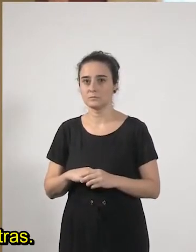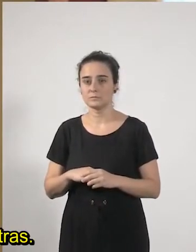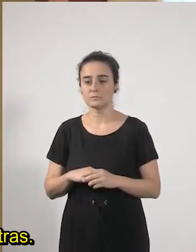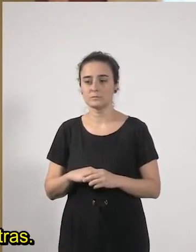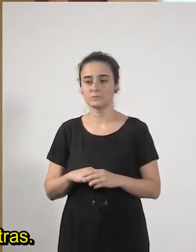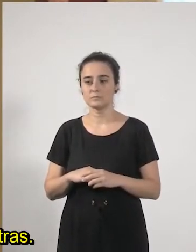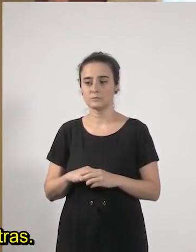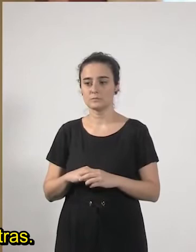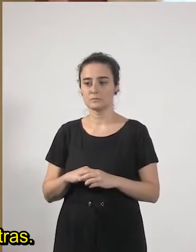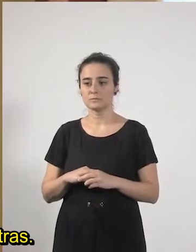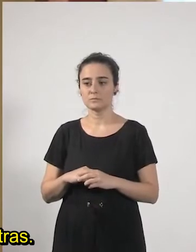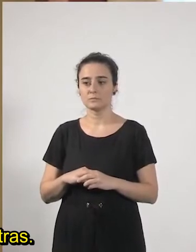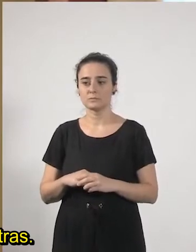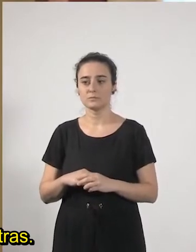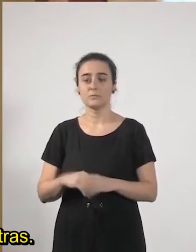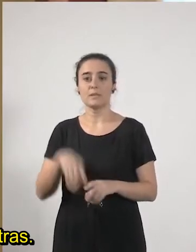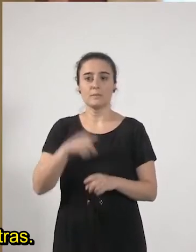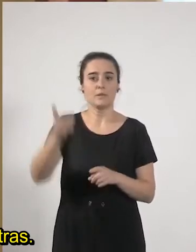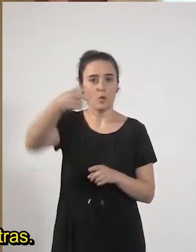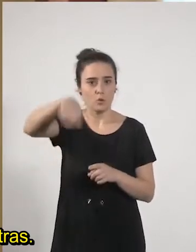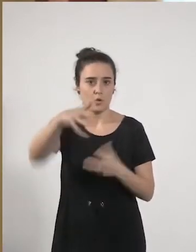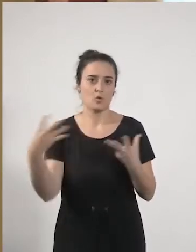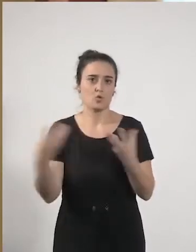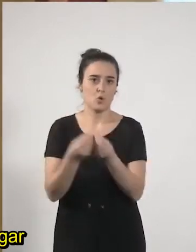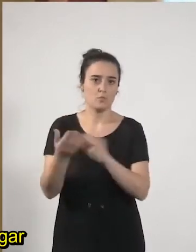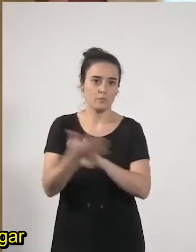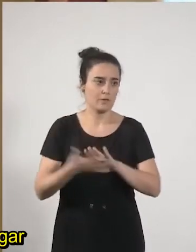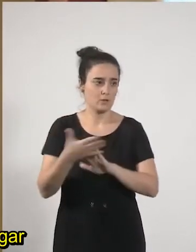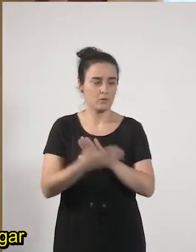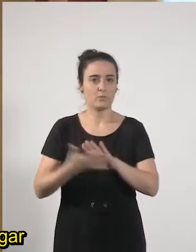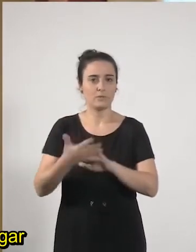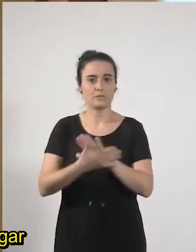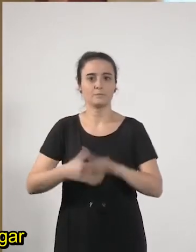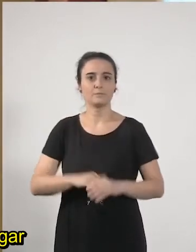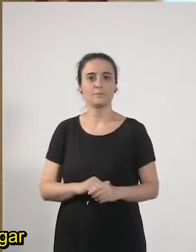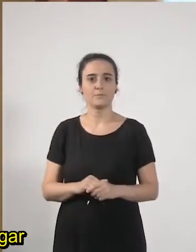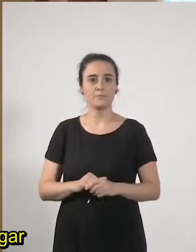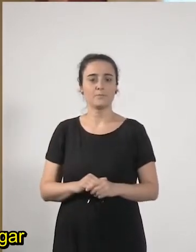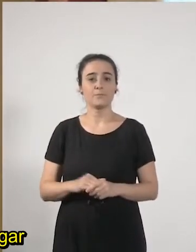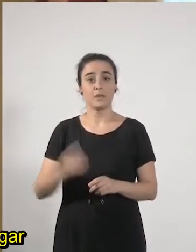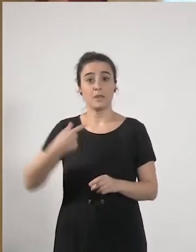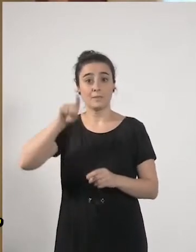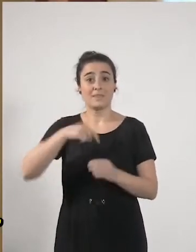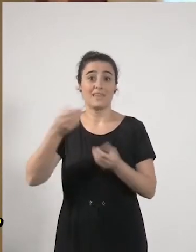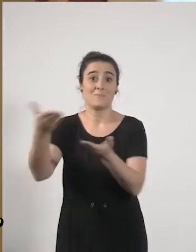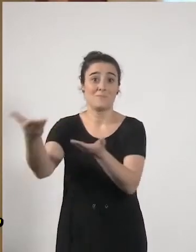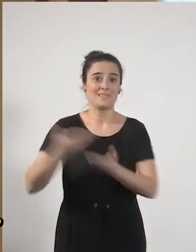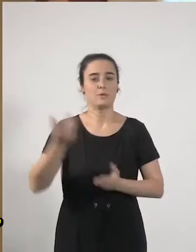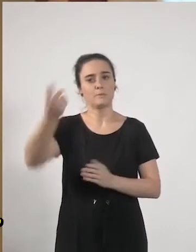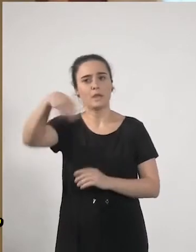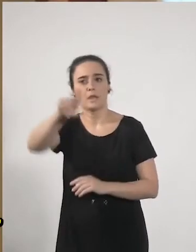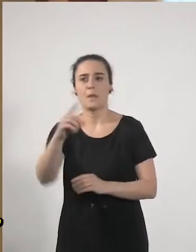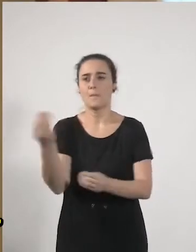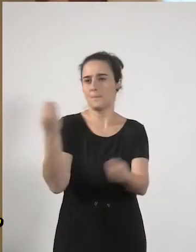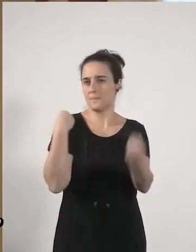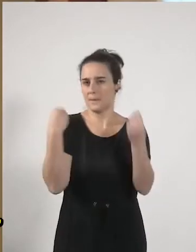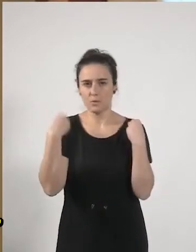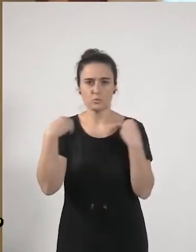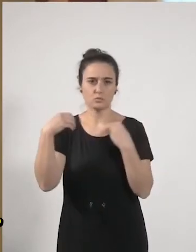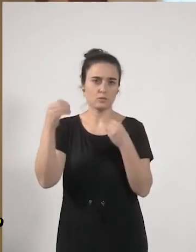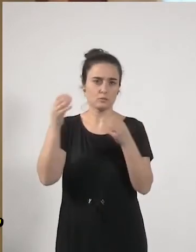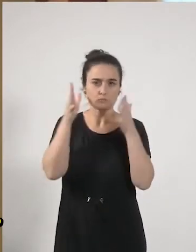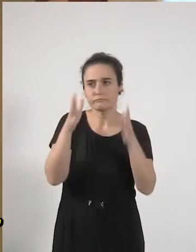conversar con todos vosotros y con todas vosotras. Y os invitamos a que nos hagáis sin llegar vuestras preguntas, sugerencias,